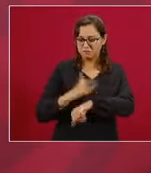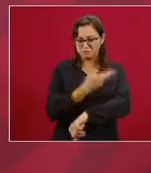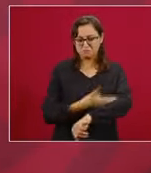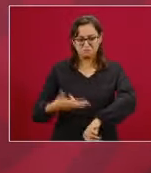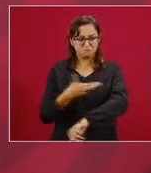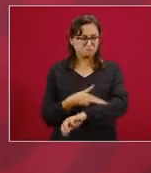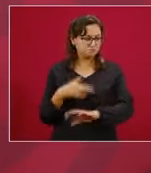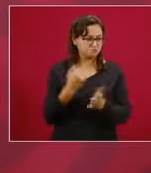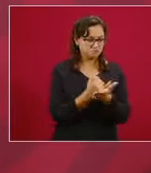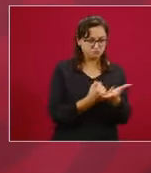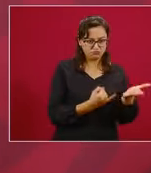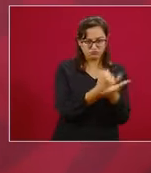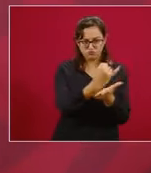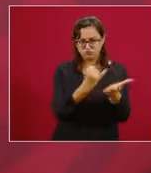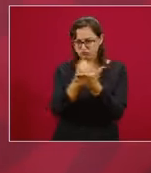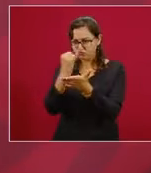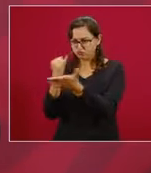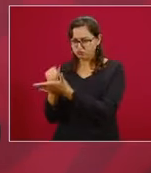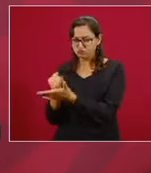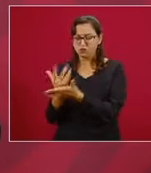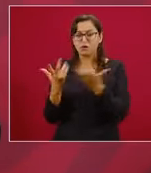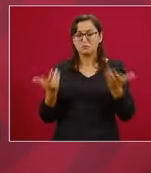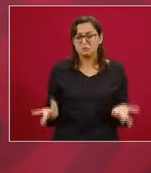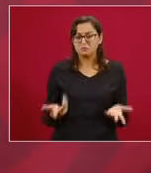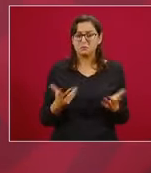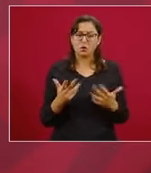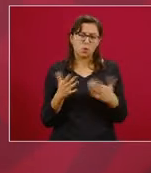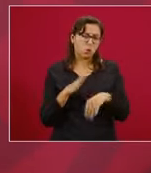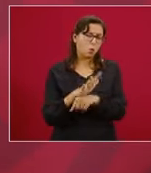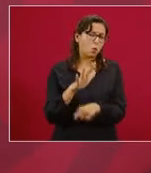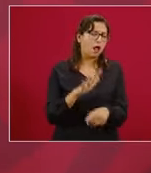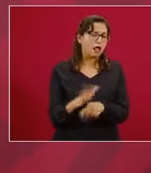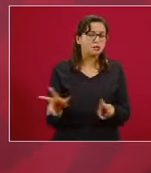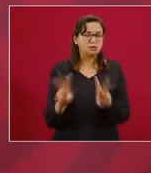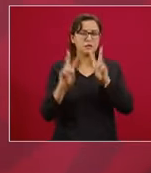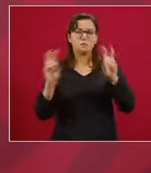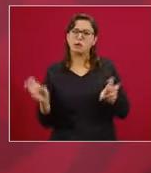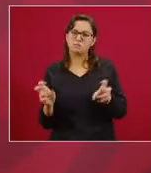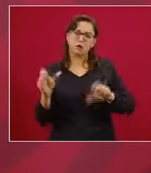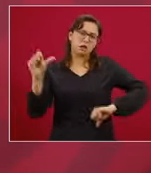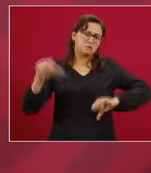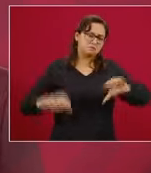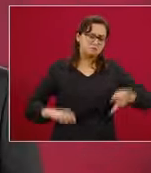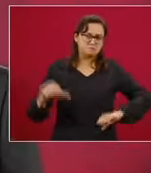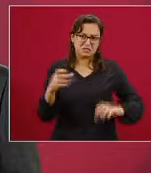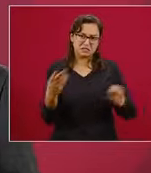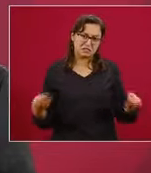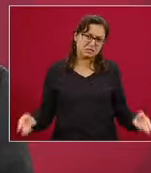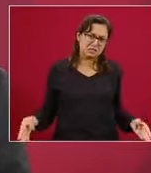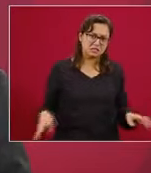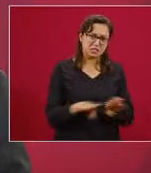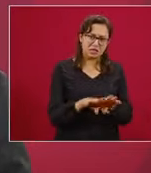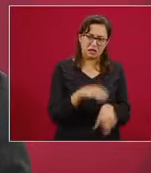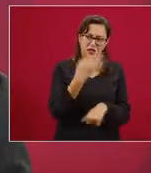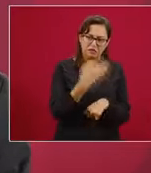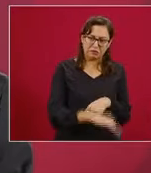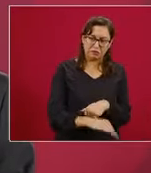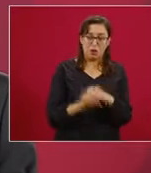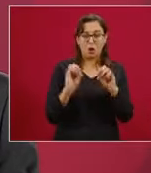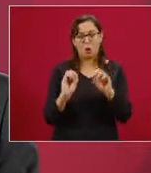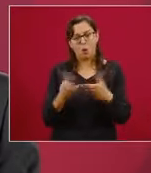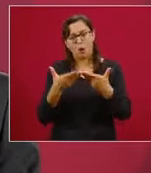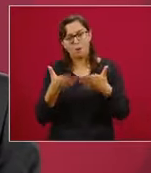decisiones administrativas sobre el cierre temporal o la reapertura de distintas actividades sociales,